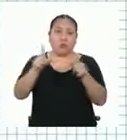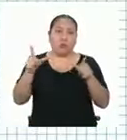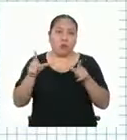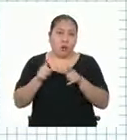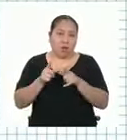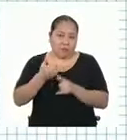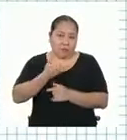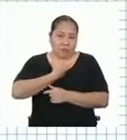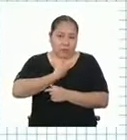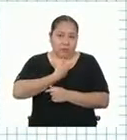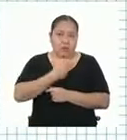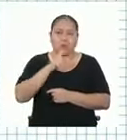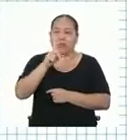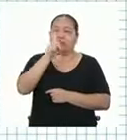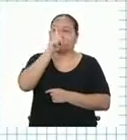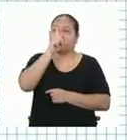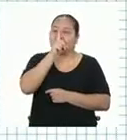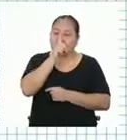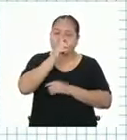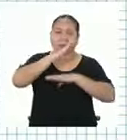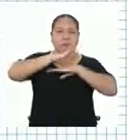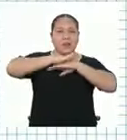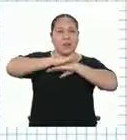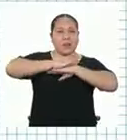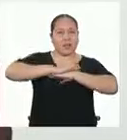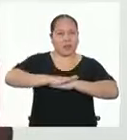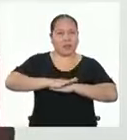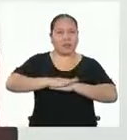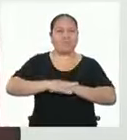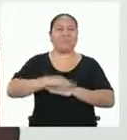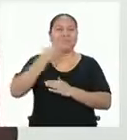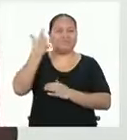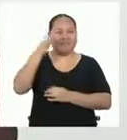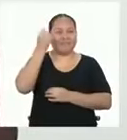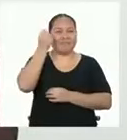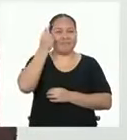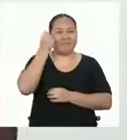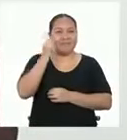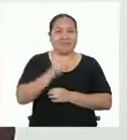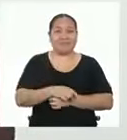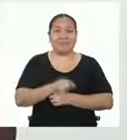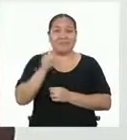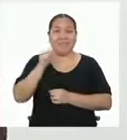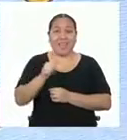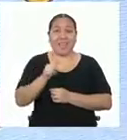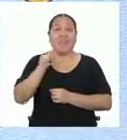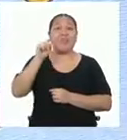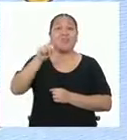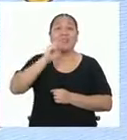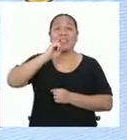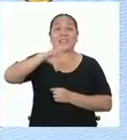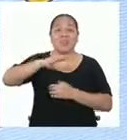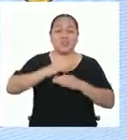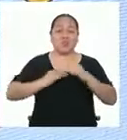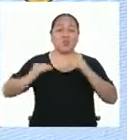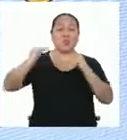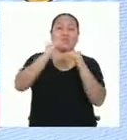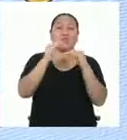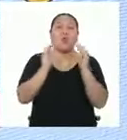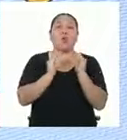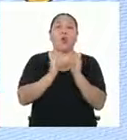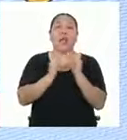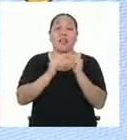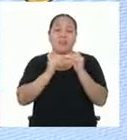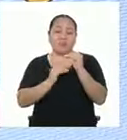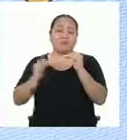casa. Uno silencioso y tranquilo. Ya te entendí. Por eso hablaba de tu techo. Ese es el lugar donde